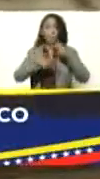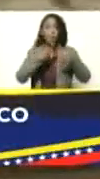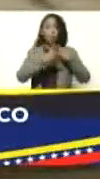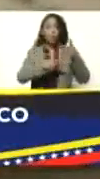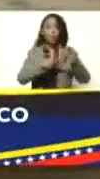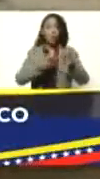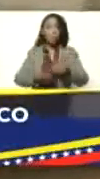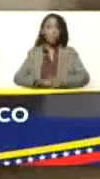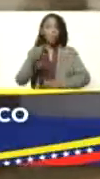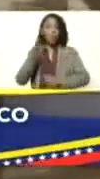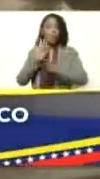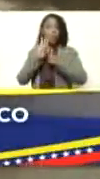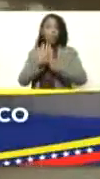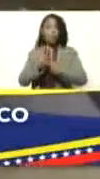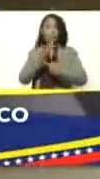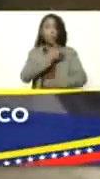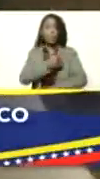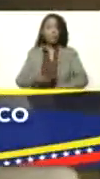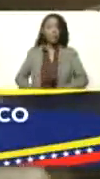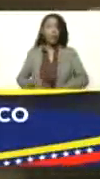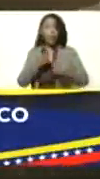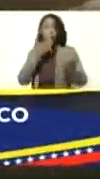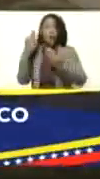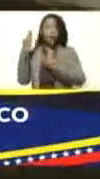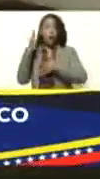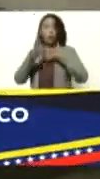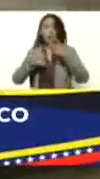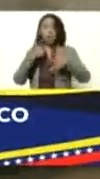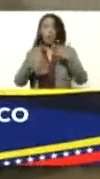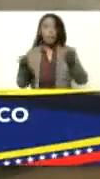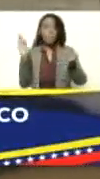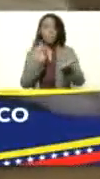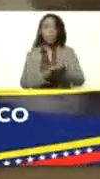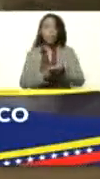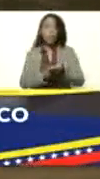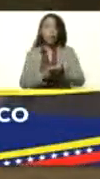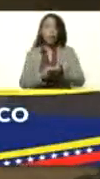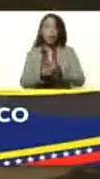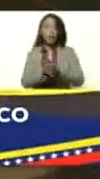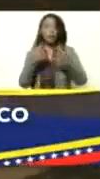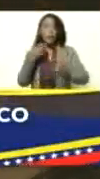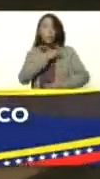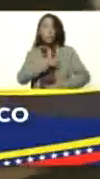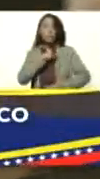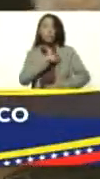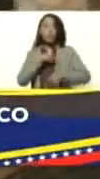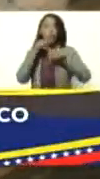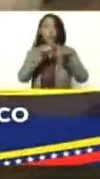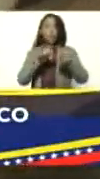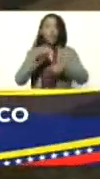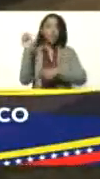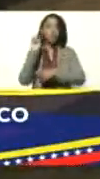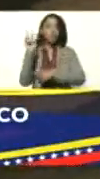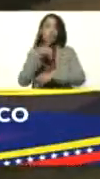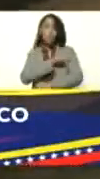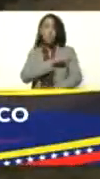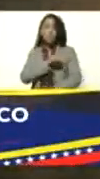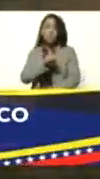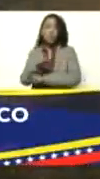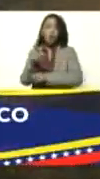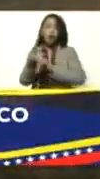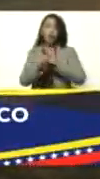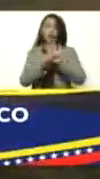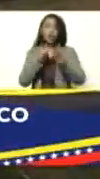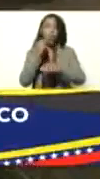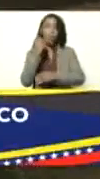Importante destacar, presidente, que esta actividad se enmarca en la gran misión agro-venezuela y en el cumplimiento del artículo